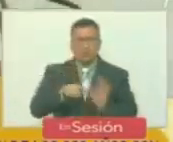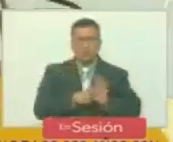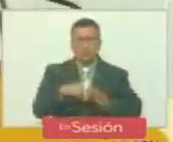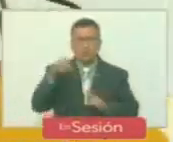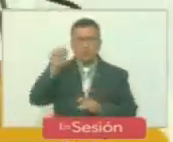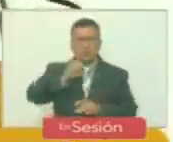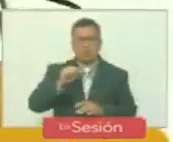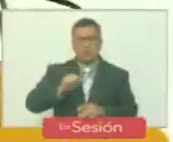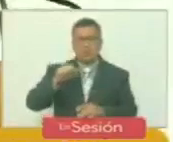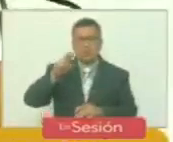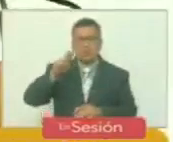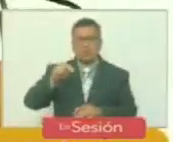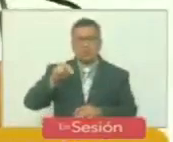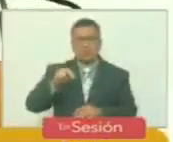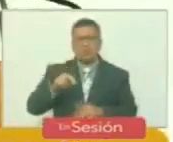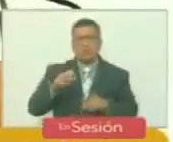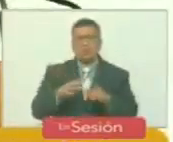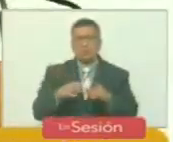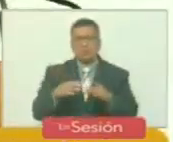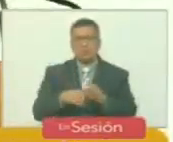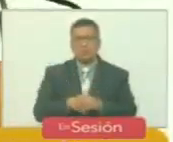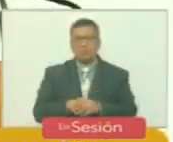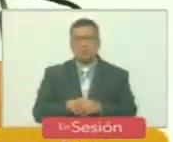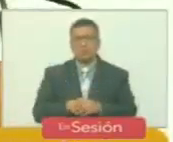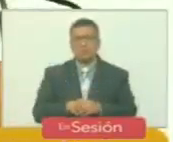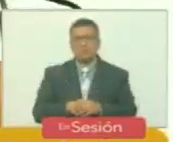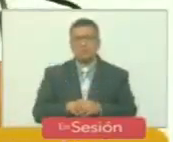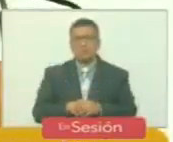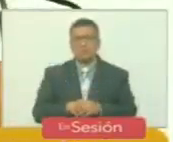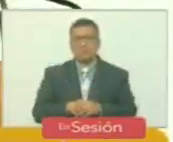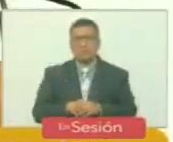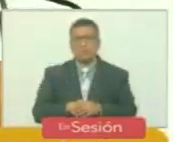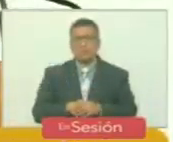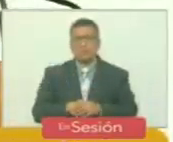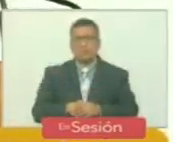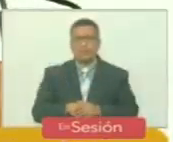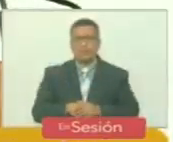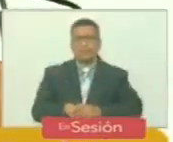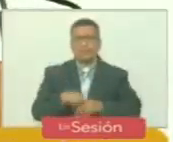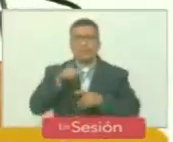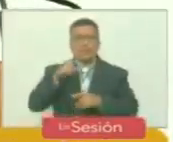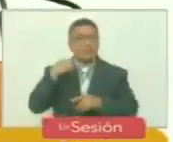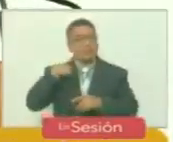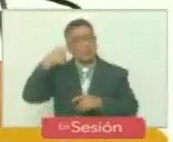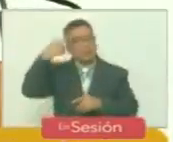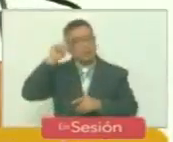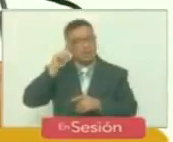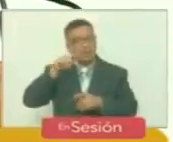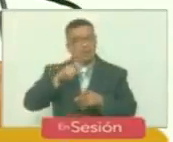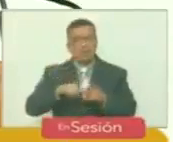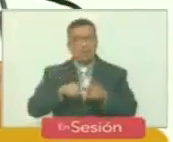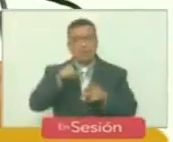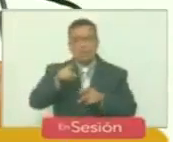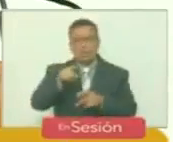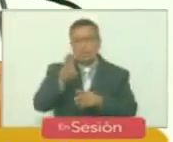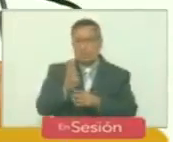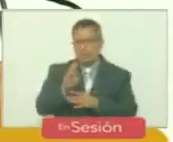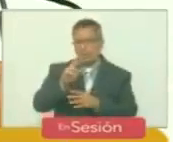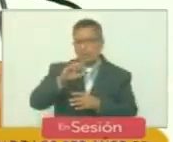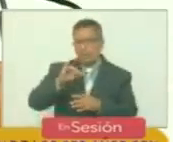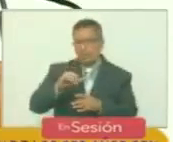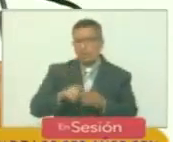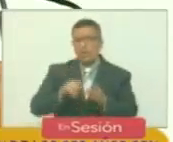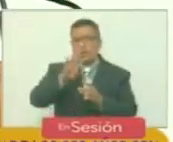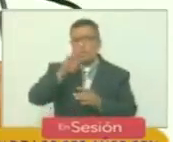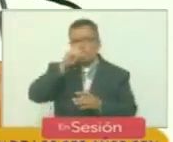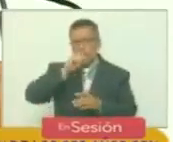Simón José Antonio de la Santísima Trinidad. Como una especie de providencia, pues esa providencia 40